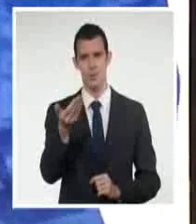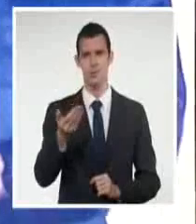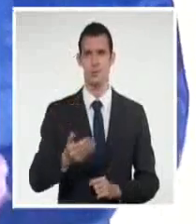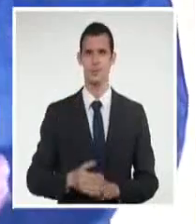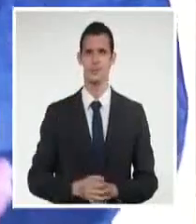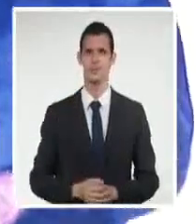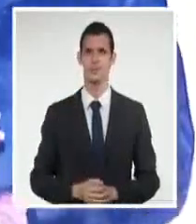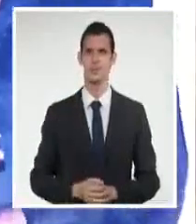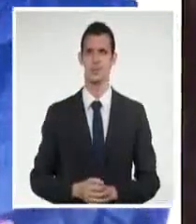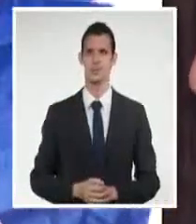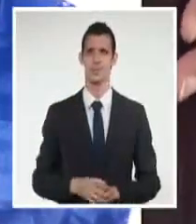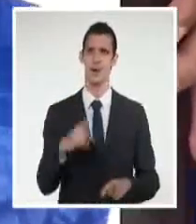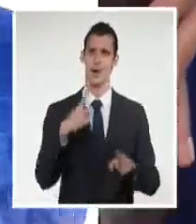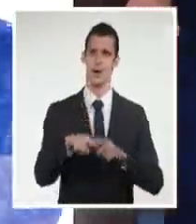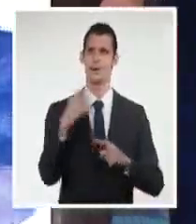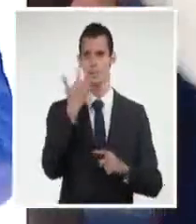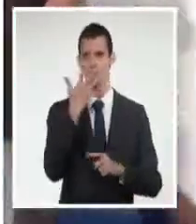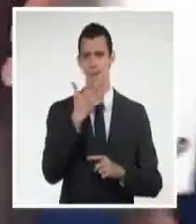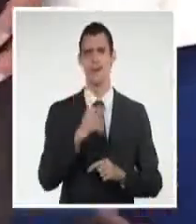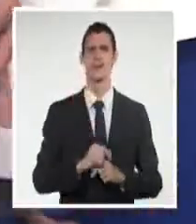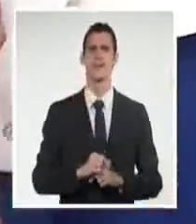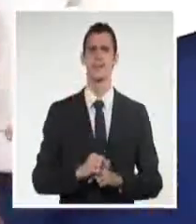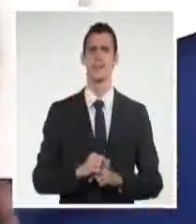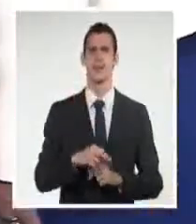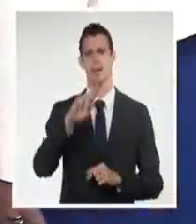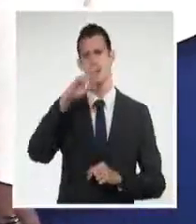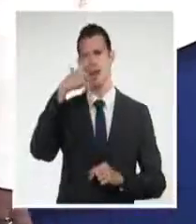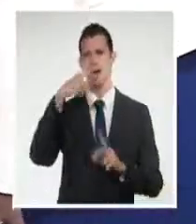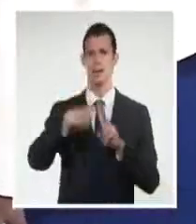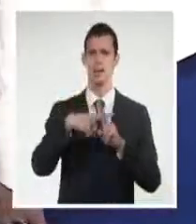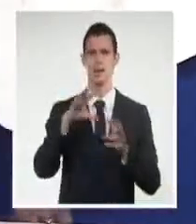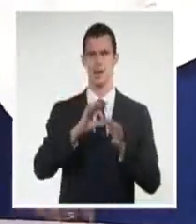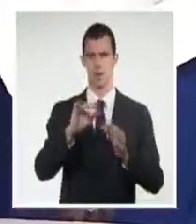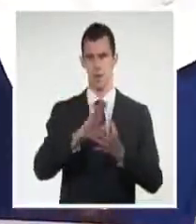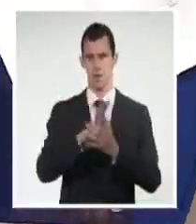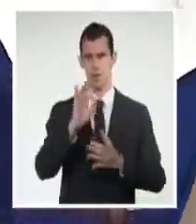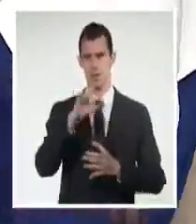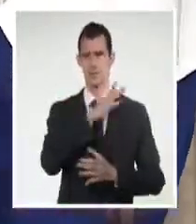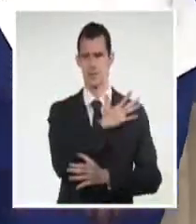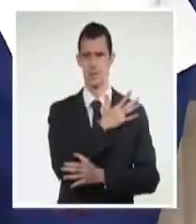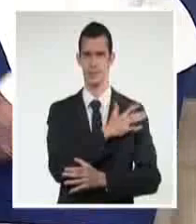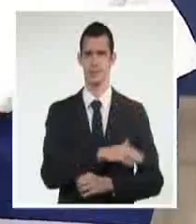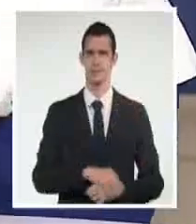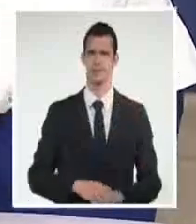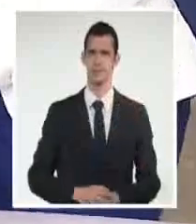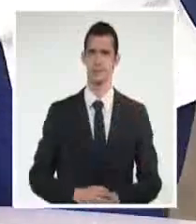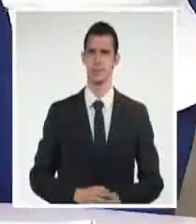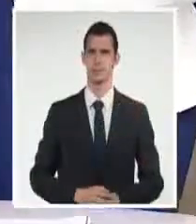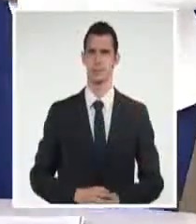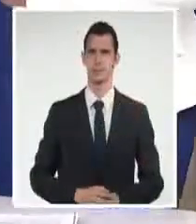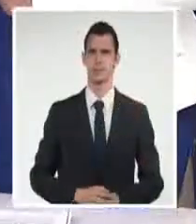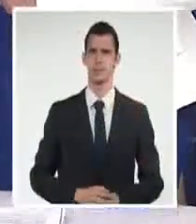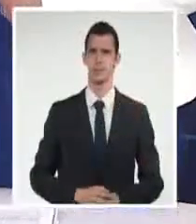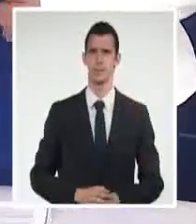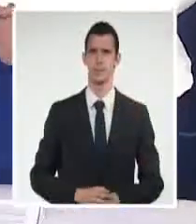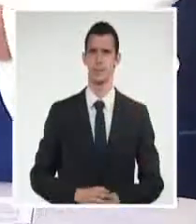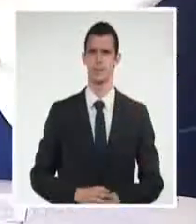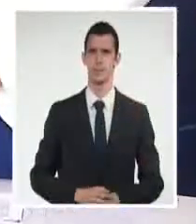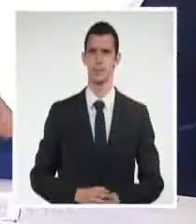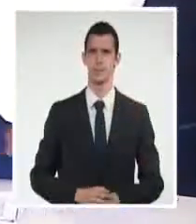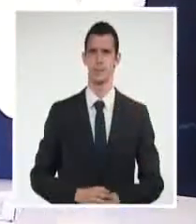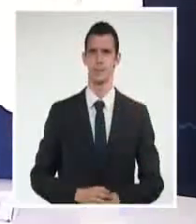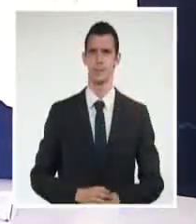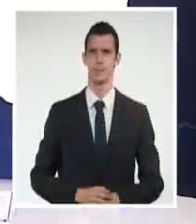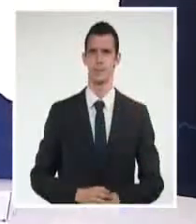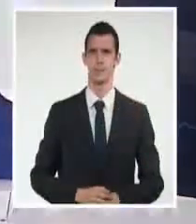se encuentra Rey Gómez. Rey Gómez. Venga para acá. Bueno, realmente hoy